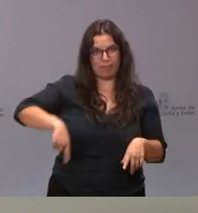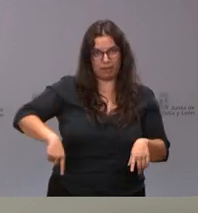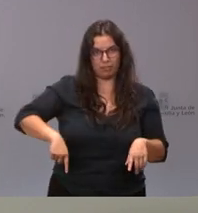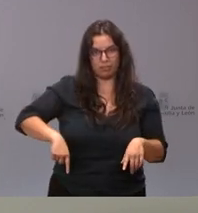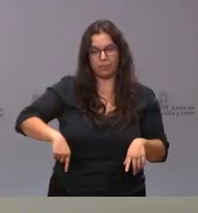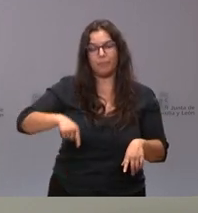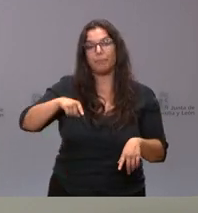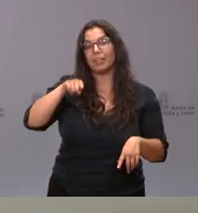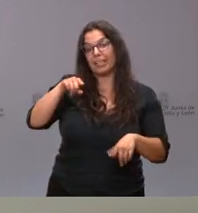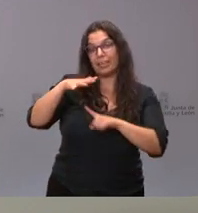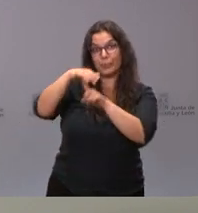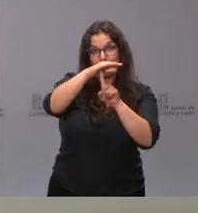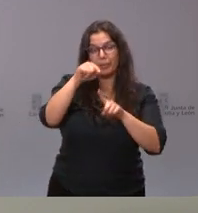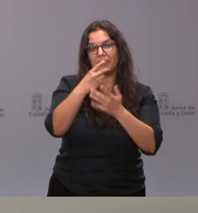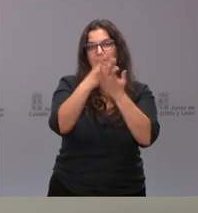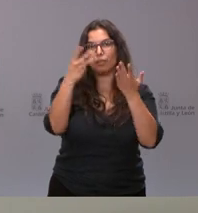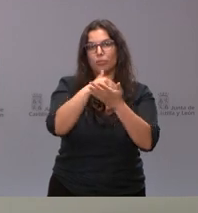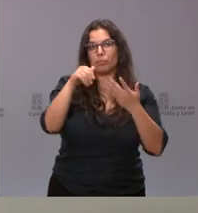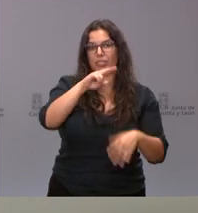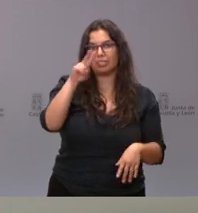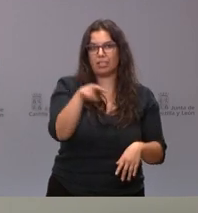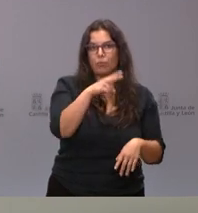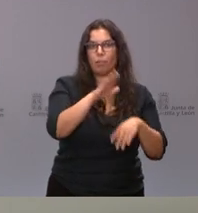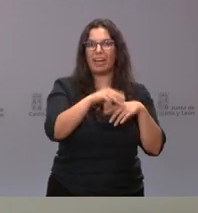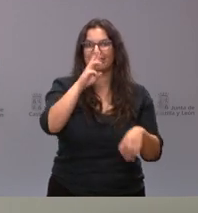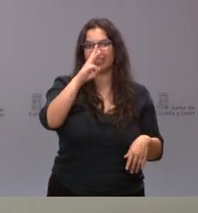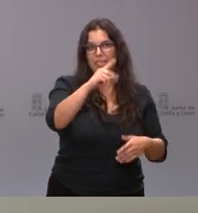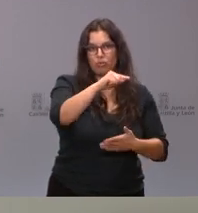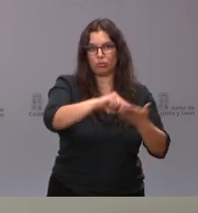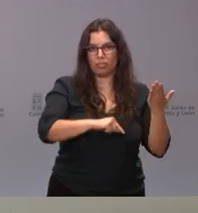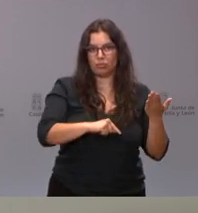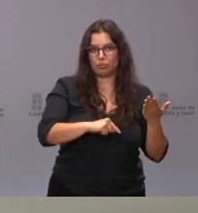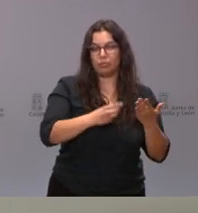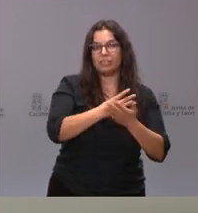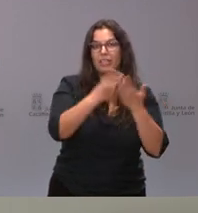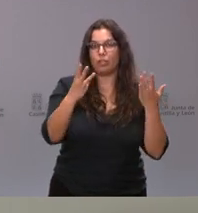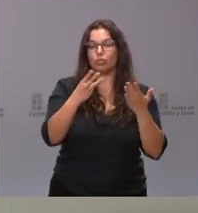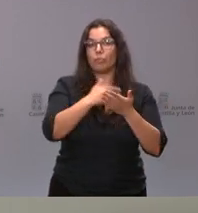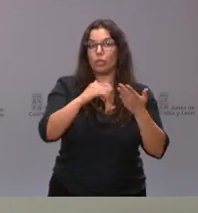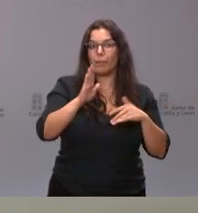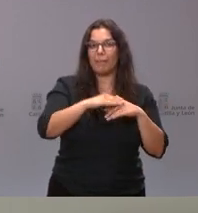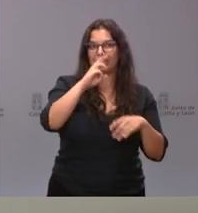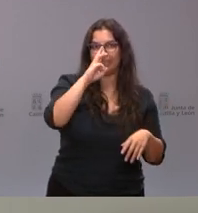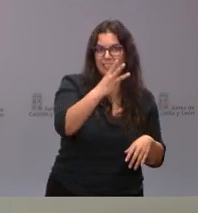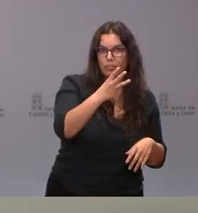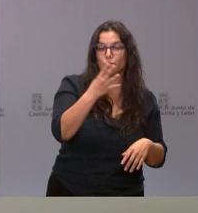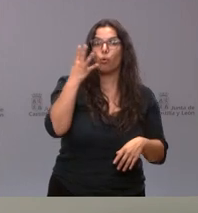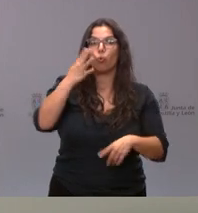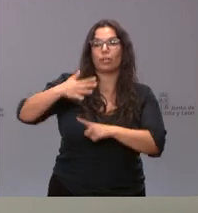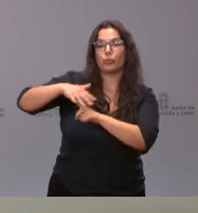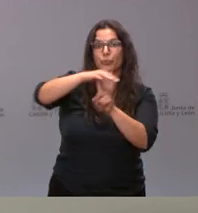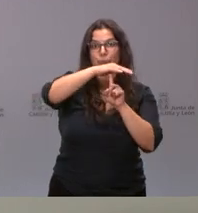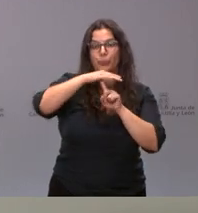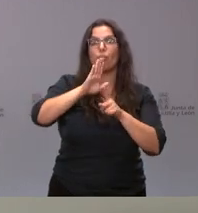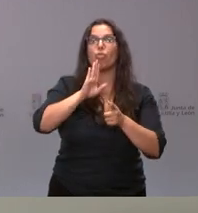tuvo un importe de 18 millones de euros en una duración de tres años, 18 millones de euros en tres años, con cuatro helicópteros que tienen sus